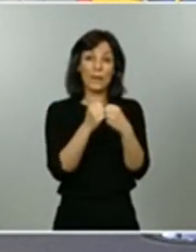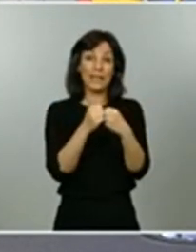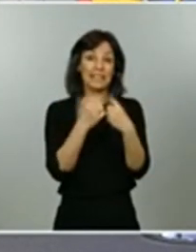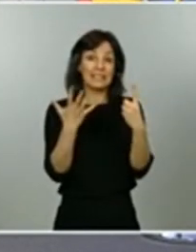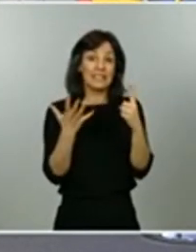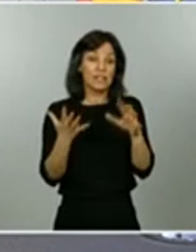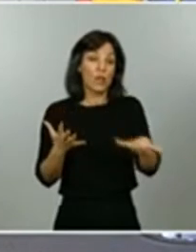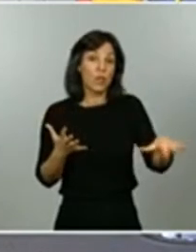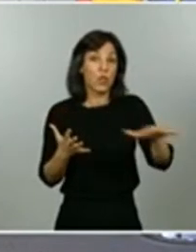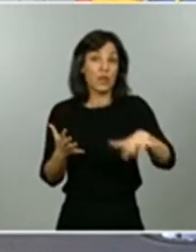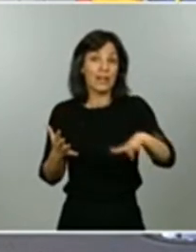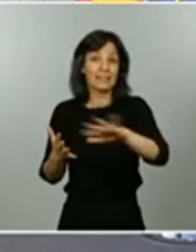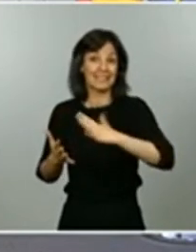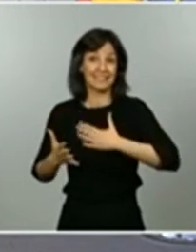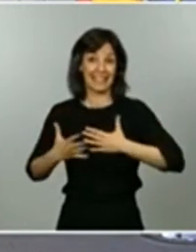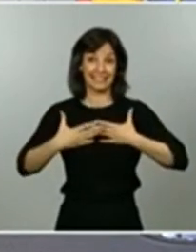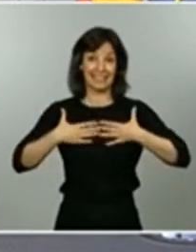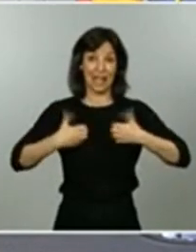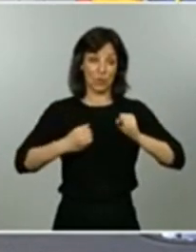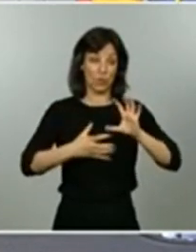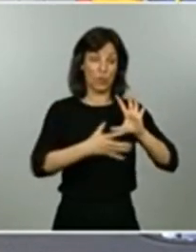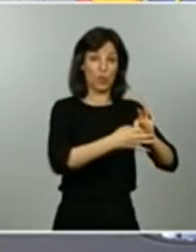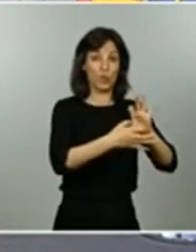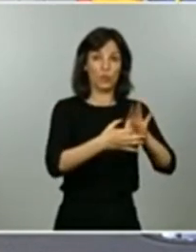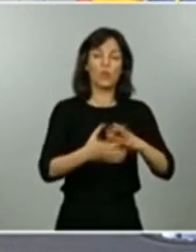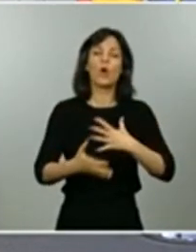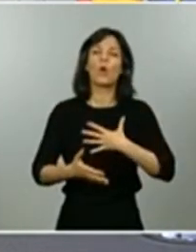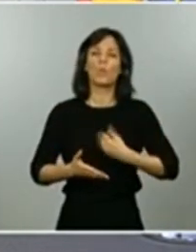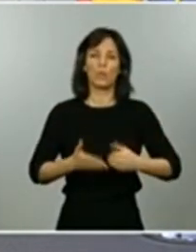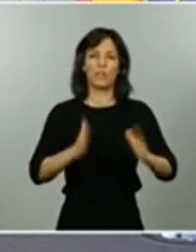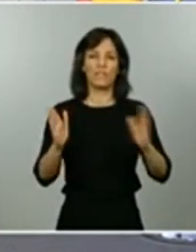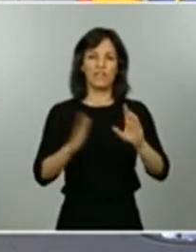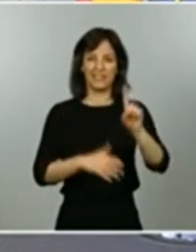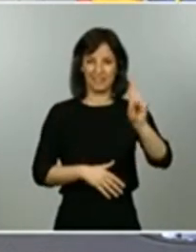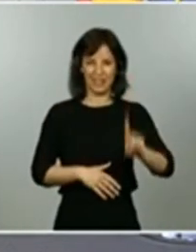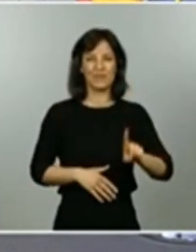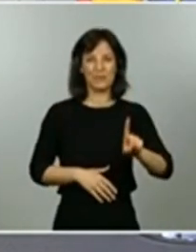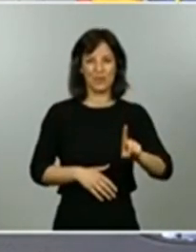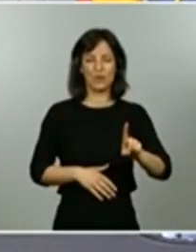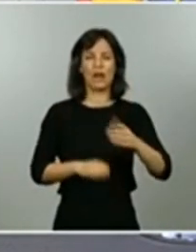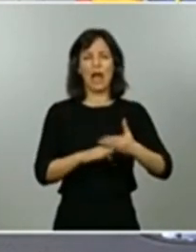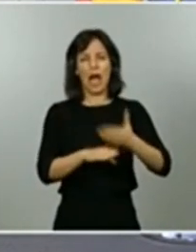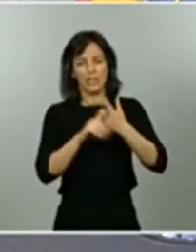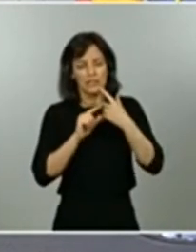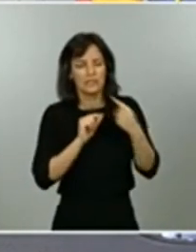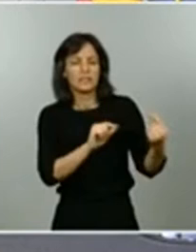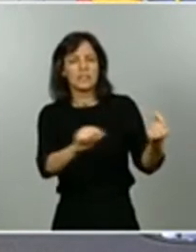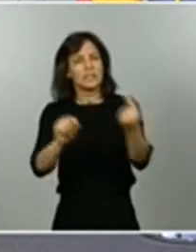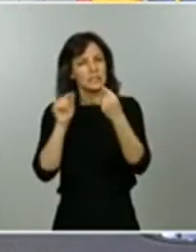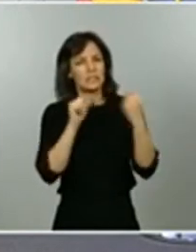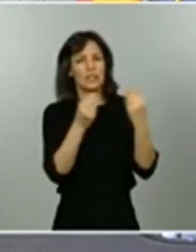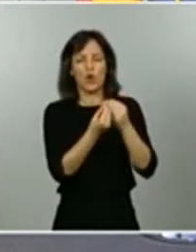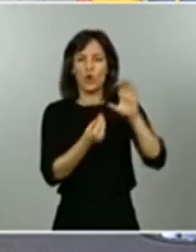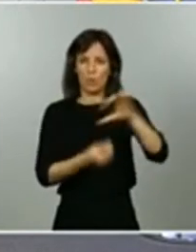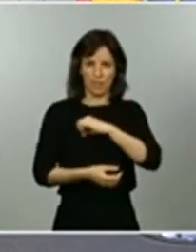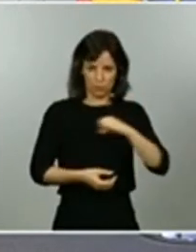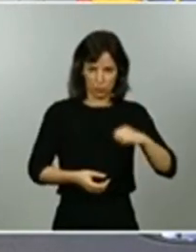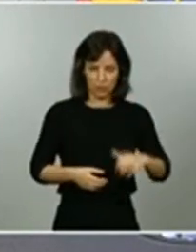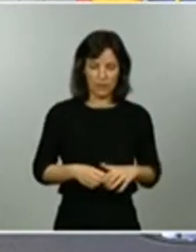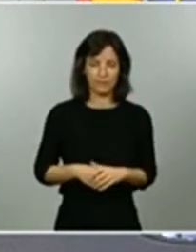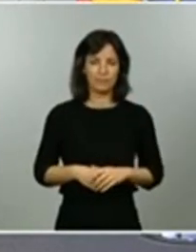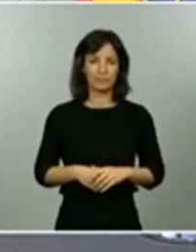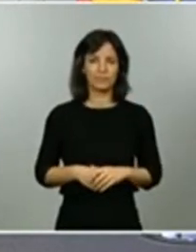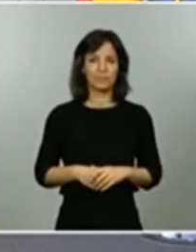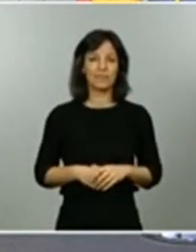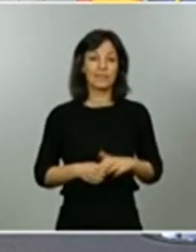se permite pasar a la fase 1 después una discusión intensa con la comunidad autónoma son áreas de salud que